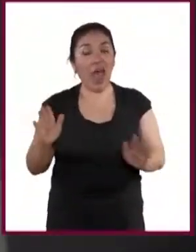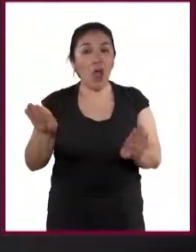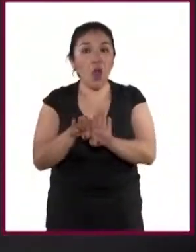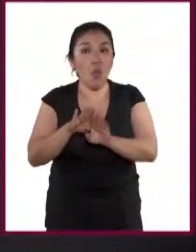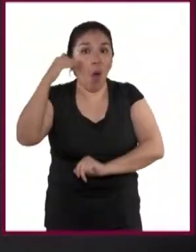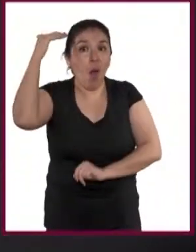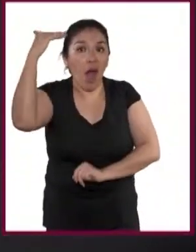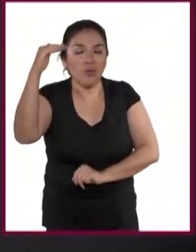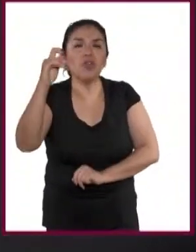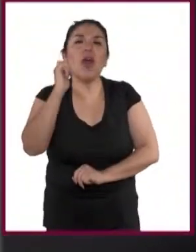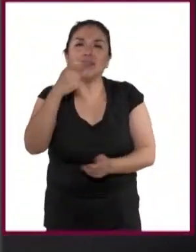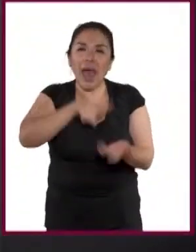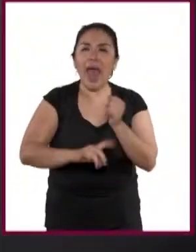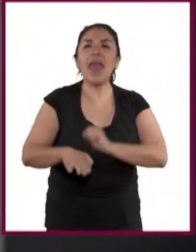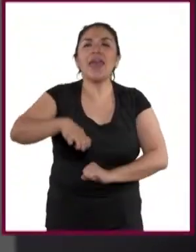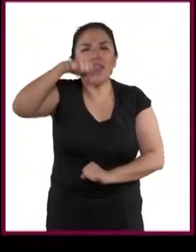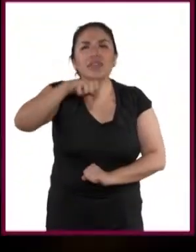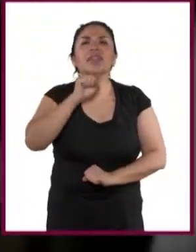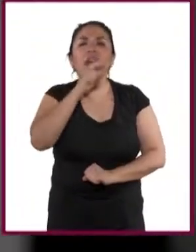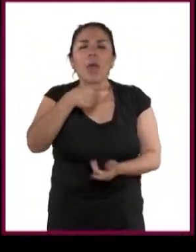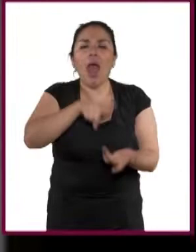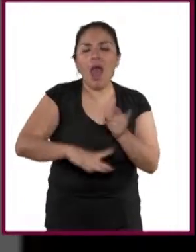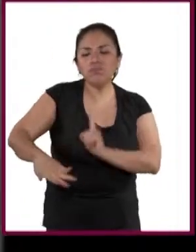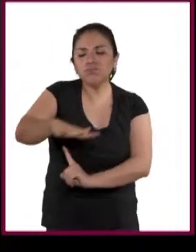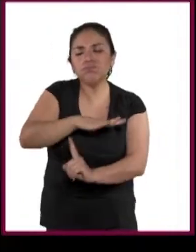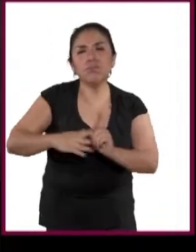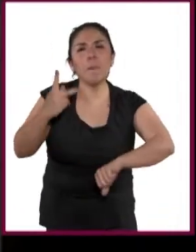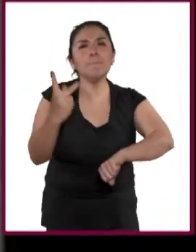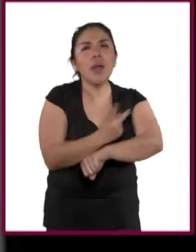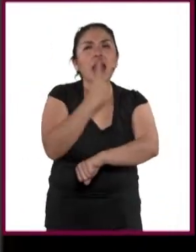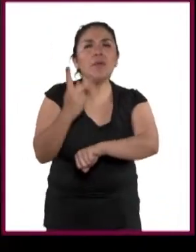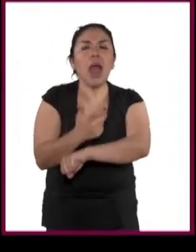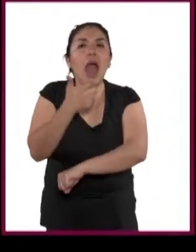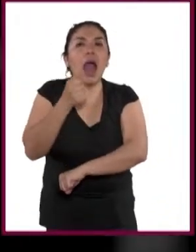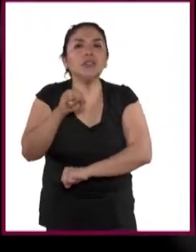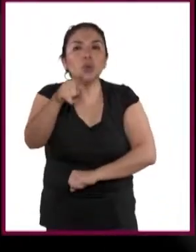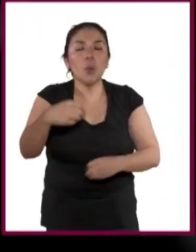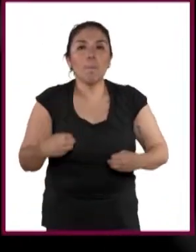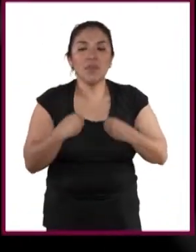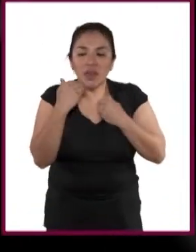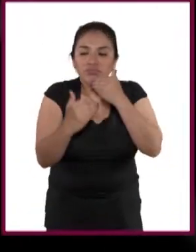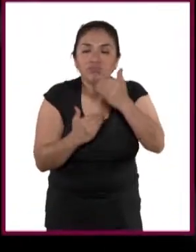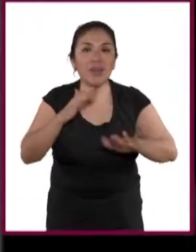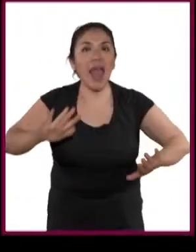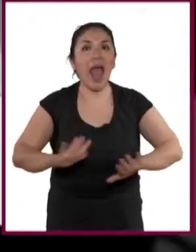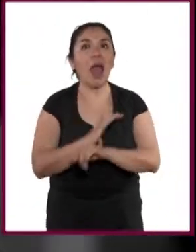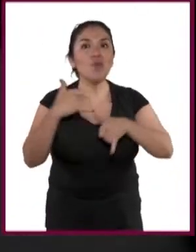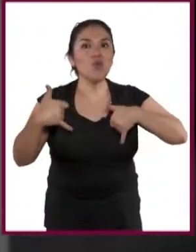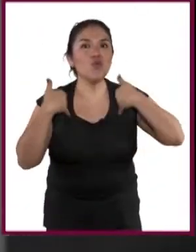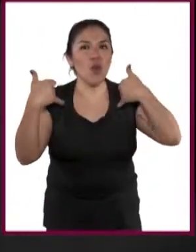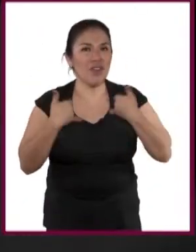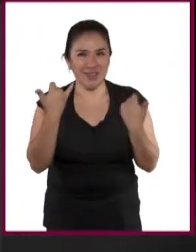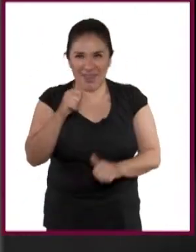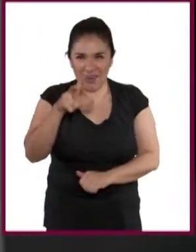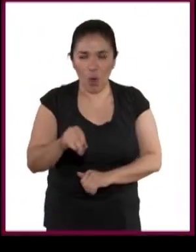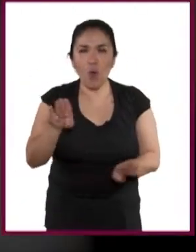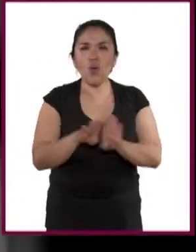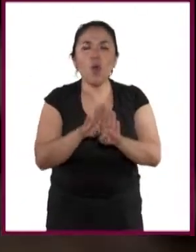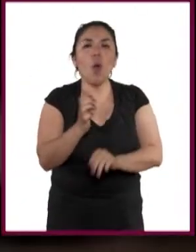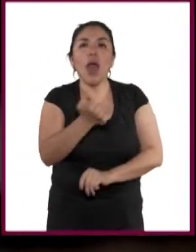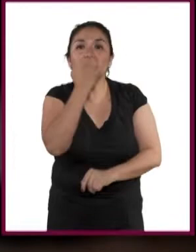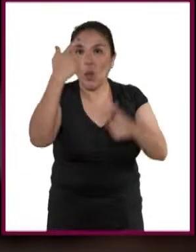tanto por la edad como por los acontecimientos y retos a los que se enfrenta la juventud. Terminar los estudios,